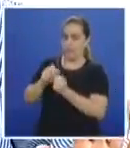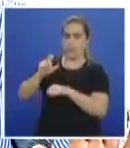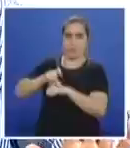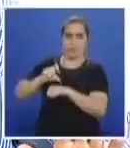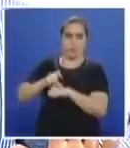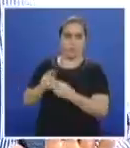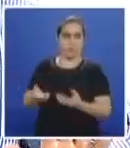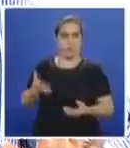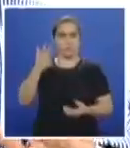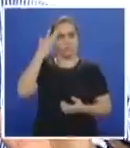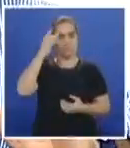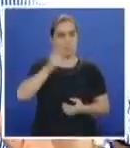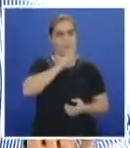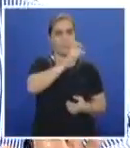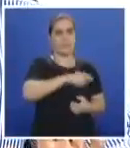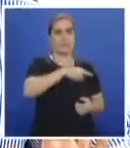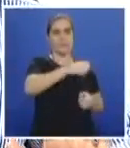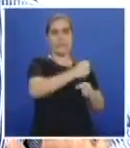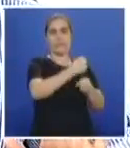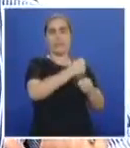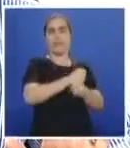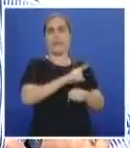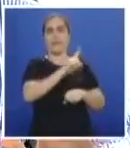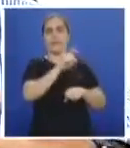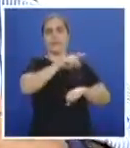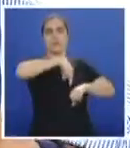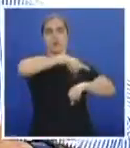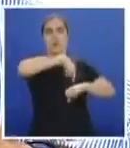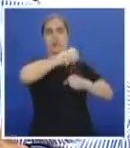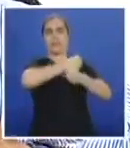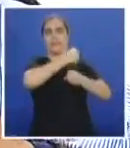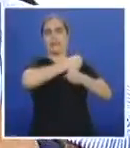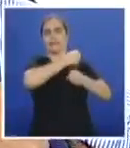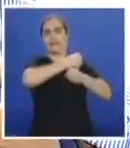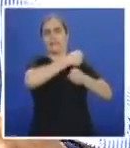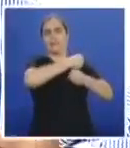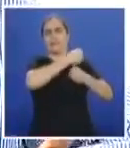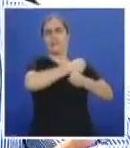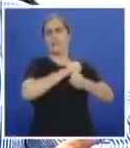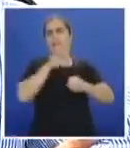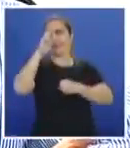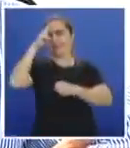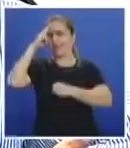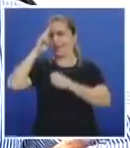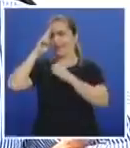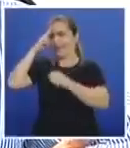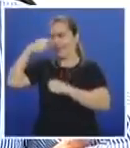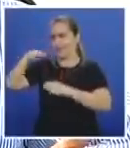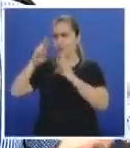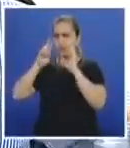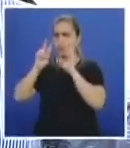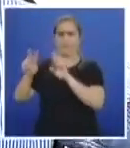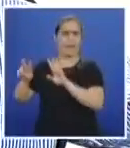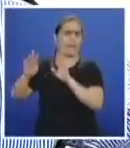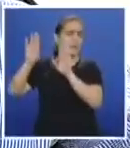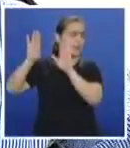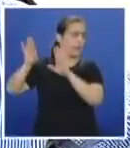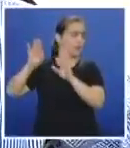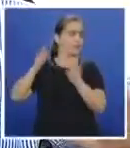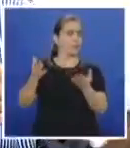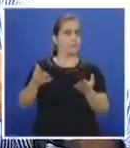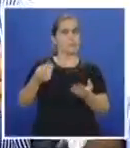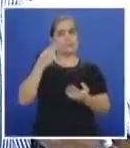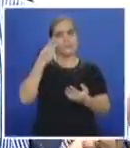mejor ejecutivo cree que es el que trabaja 16 horas en la oficina. No, eso está revaluado, por Dios. Miren lo de